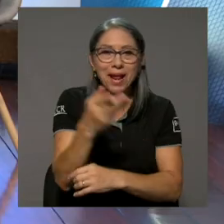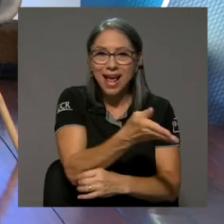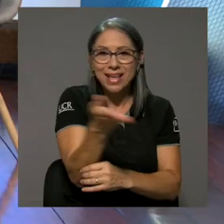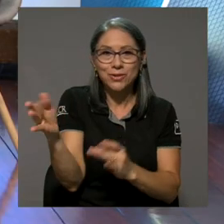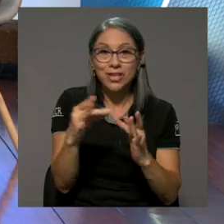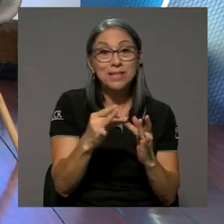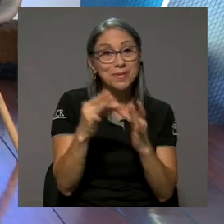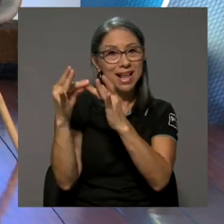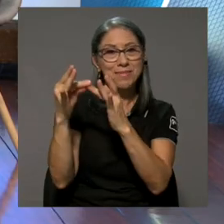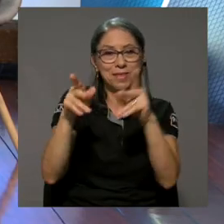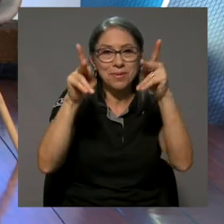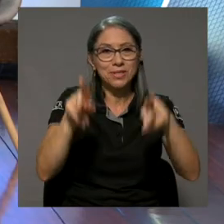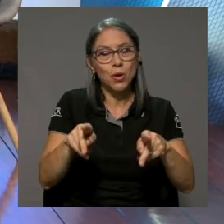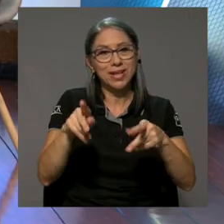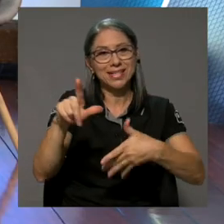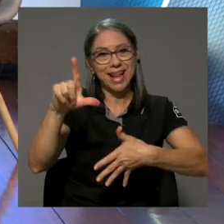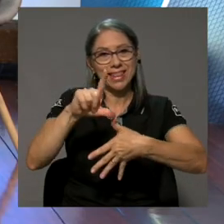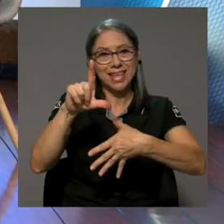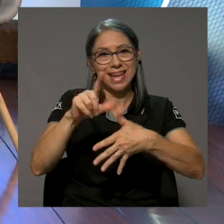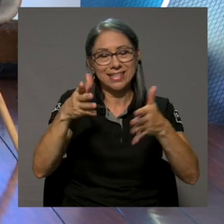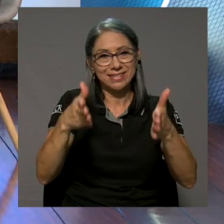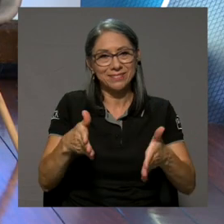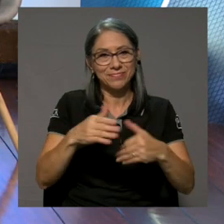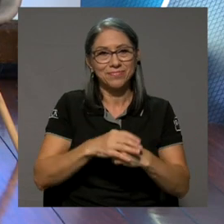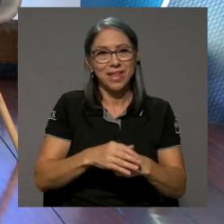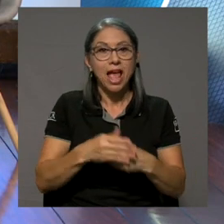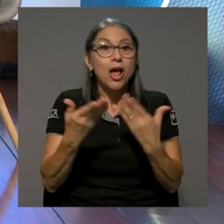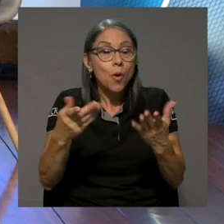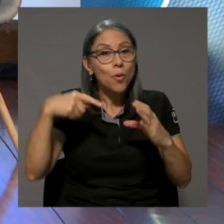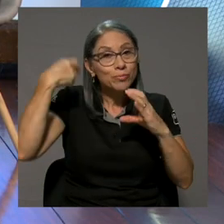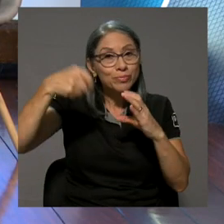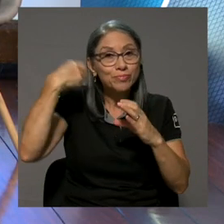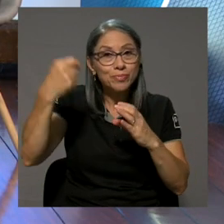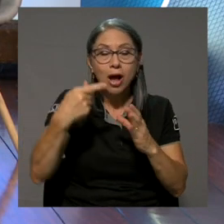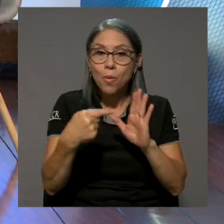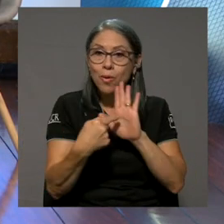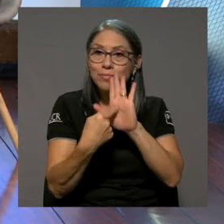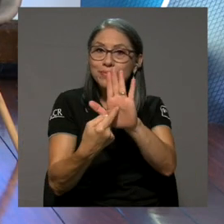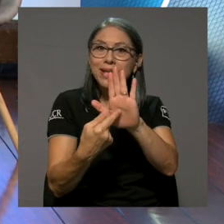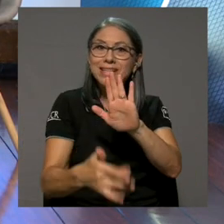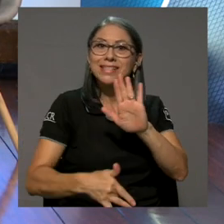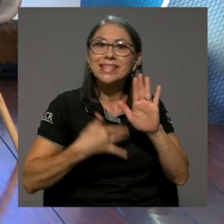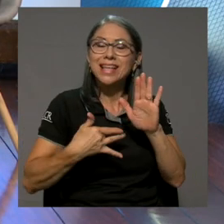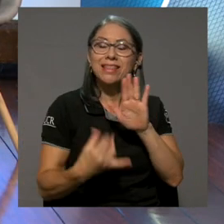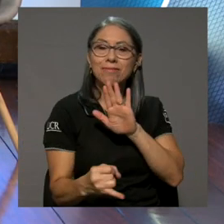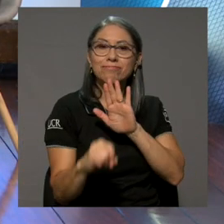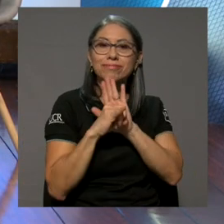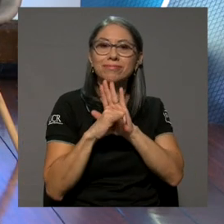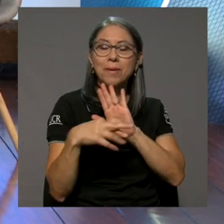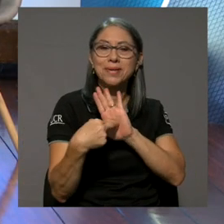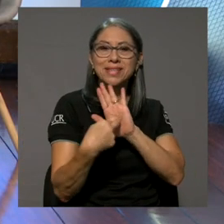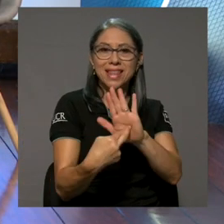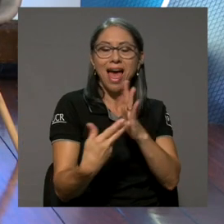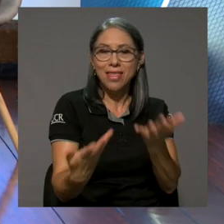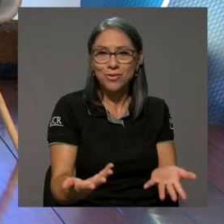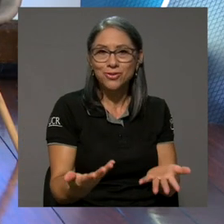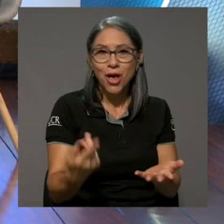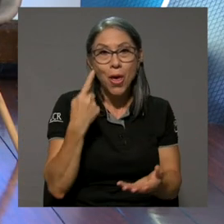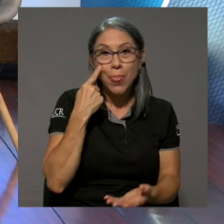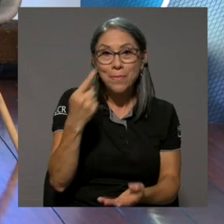el público latino. Pero piezas para ellos, donde se representen, donde vean que desde